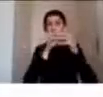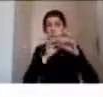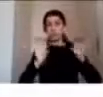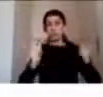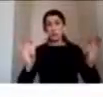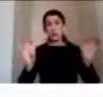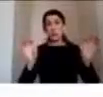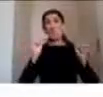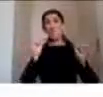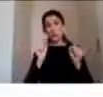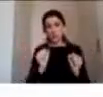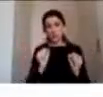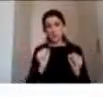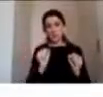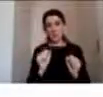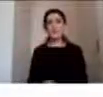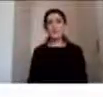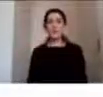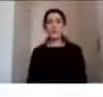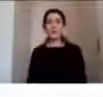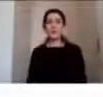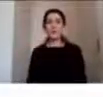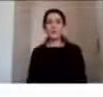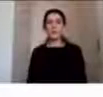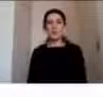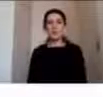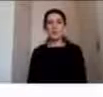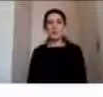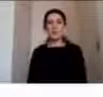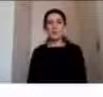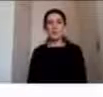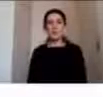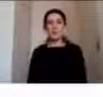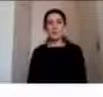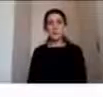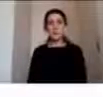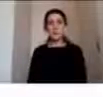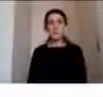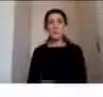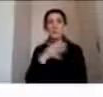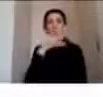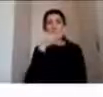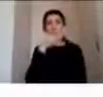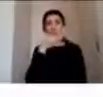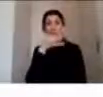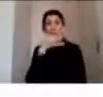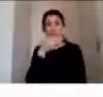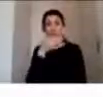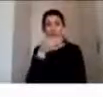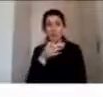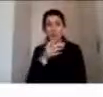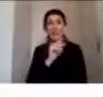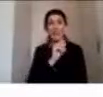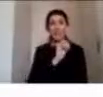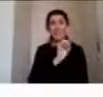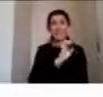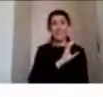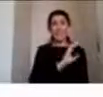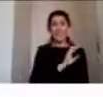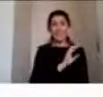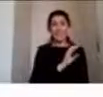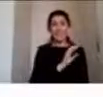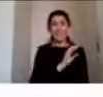contenido en general lo que se ha descrito es que en TEC leves no habrían